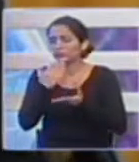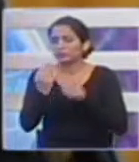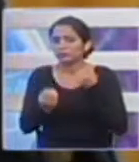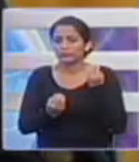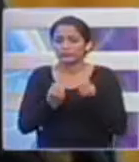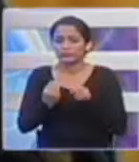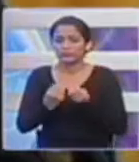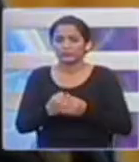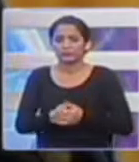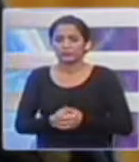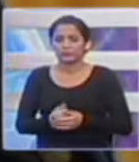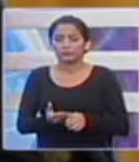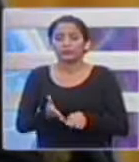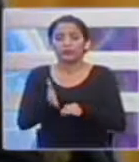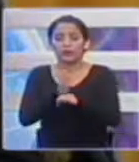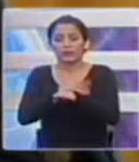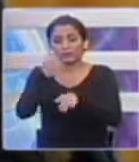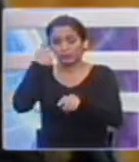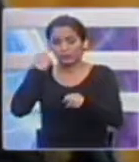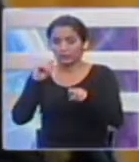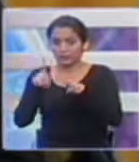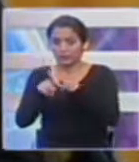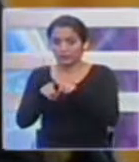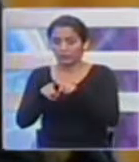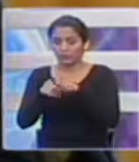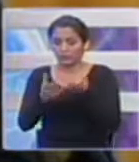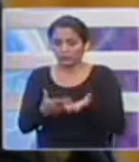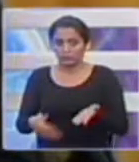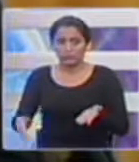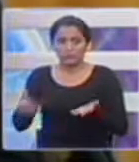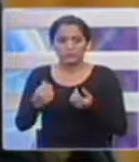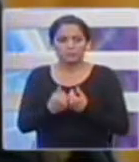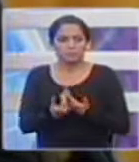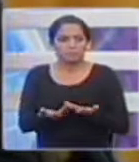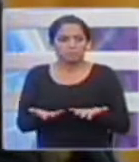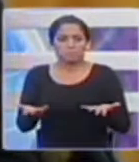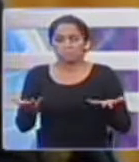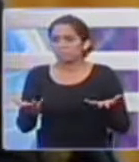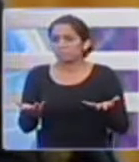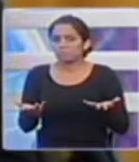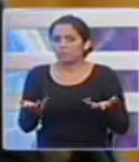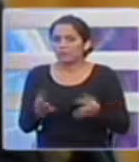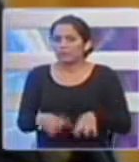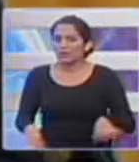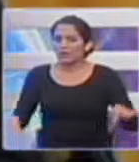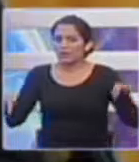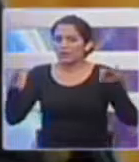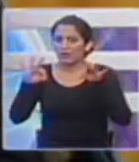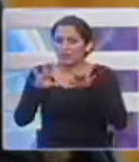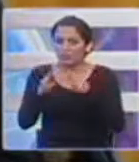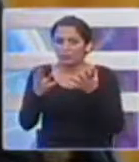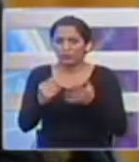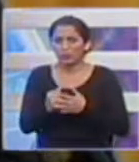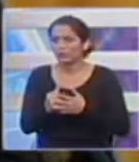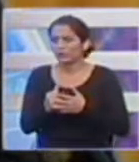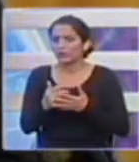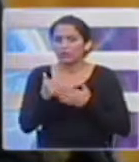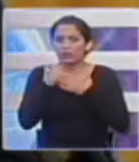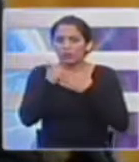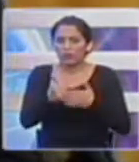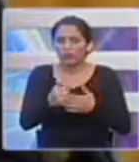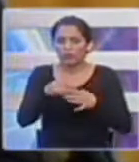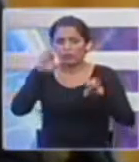acordó los recursos humanos y también los recursos materiales que se van a movilizar.